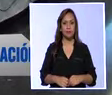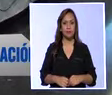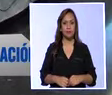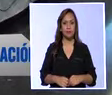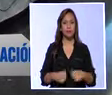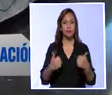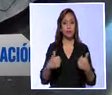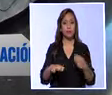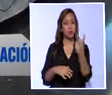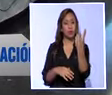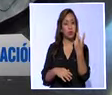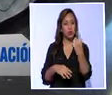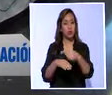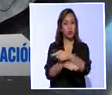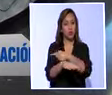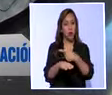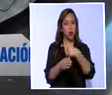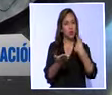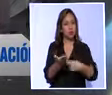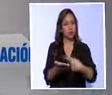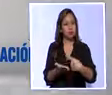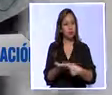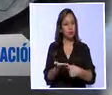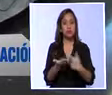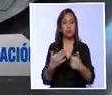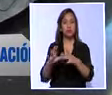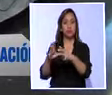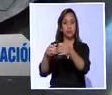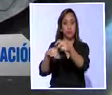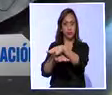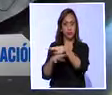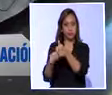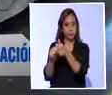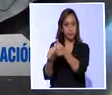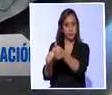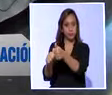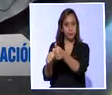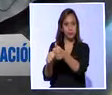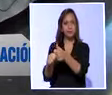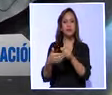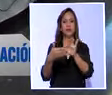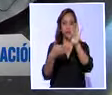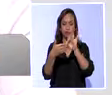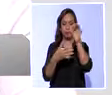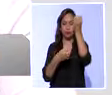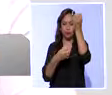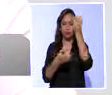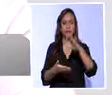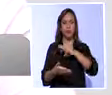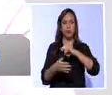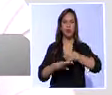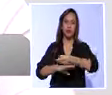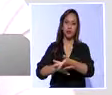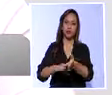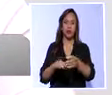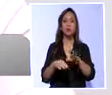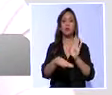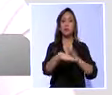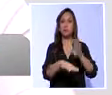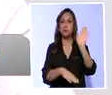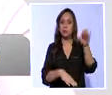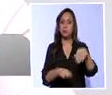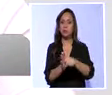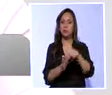Tras más de 12 horas de sesión, la Comisión de Fiscalización de la Asamblea Nacional aprobó el informe recomendando se llame a juicio